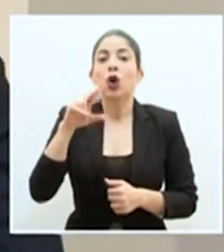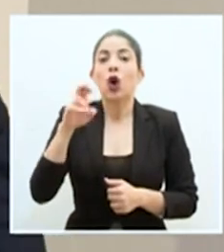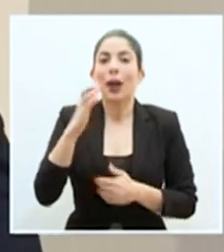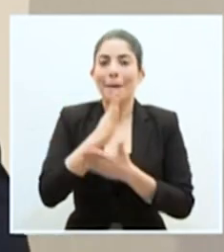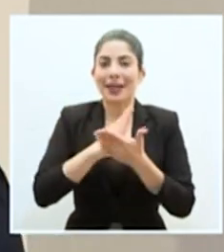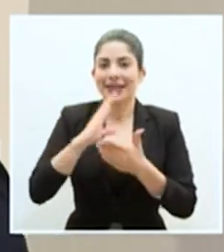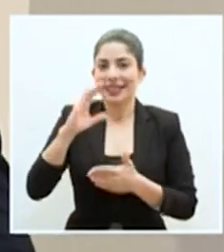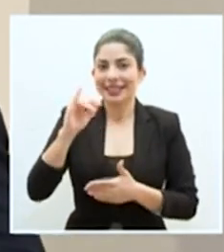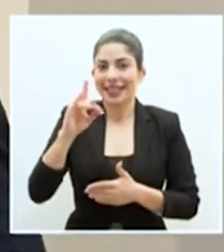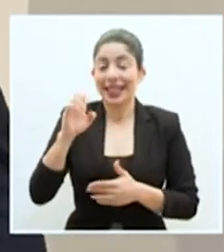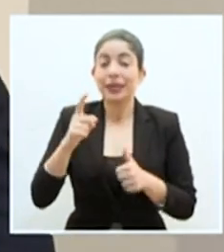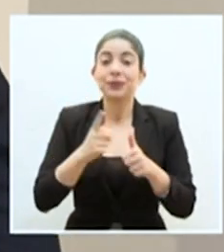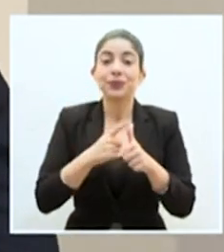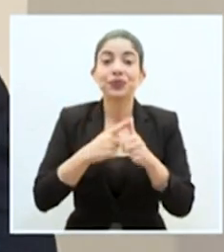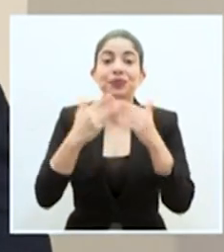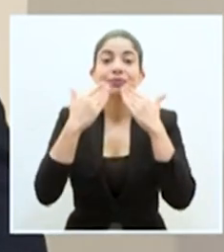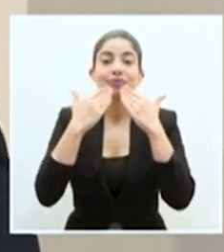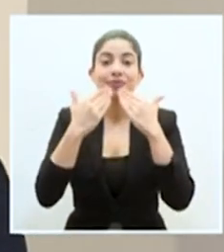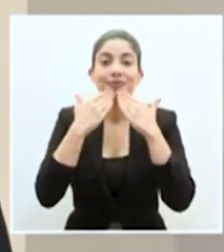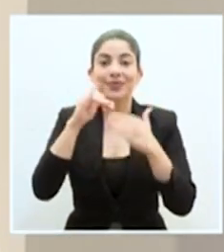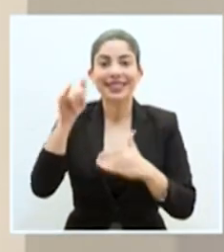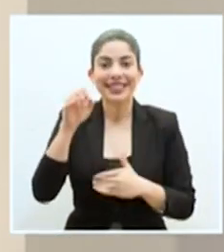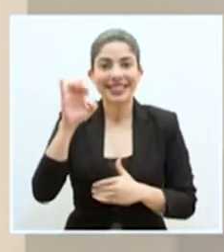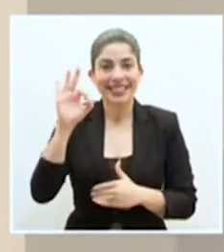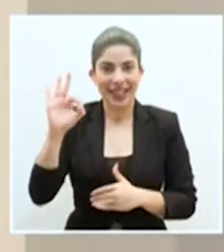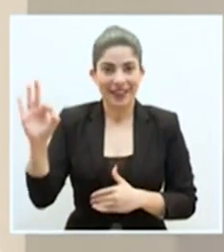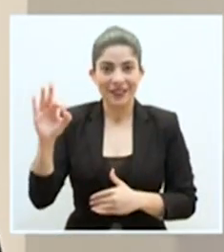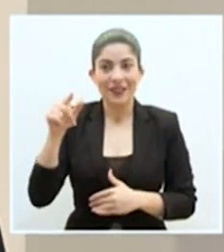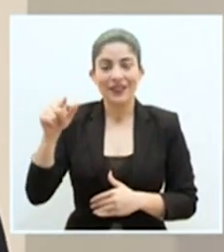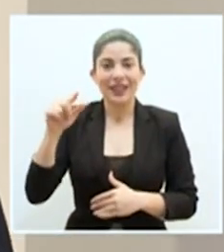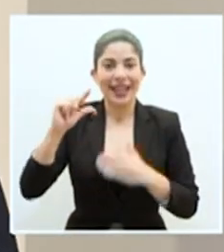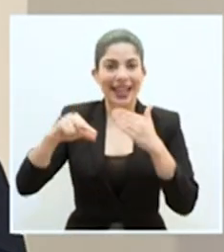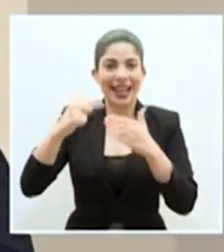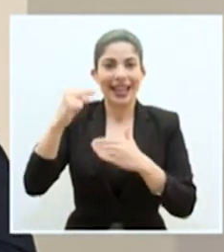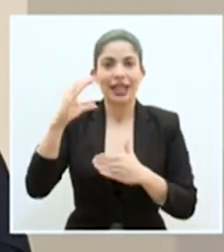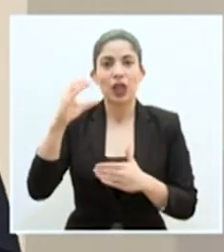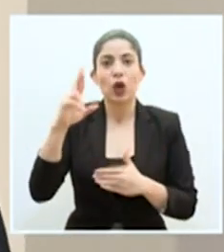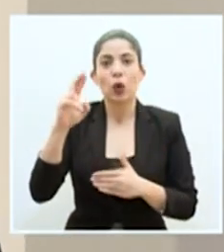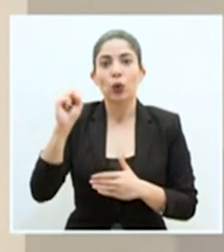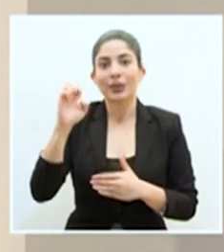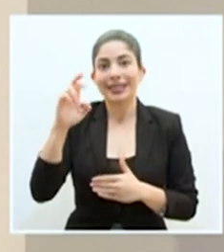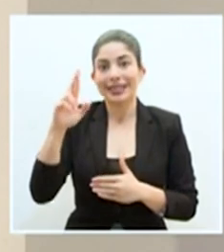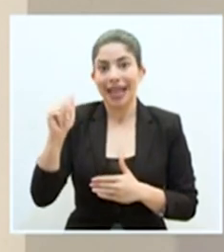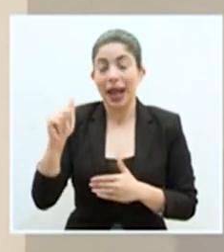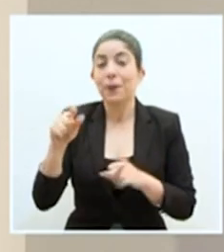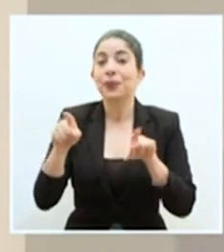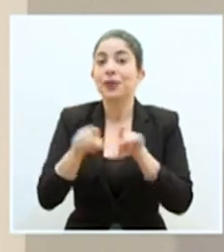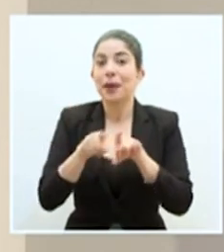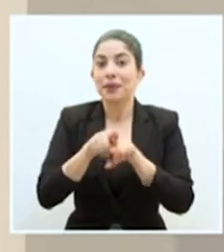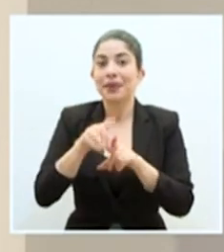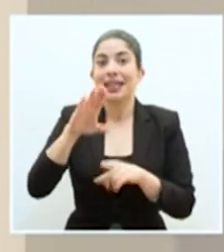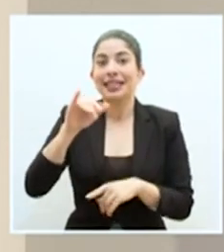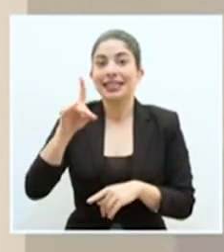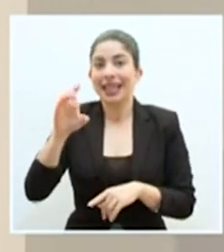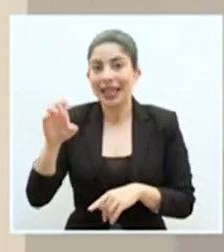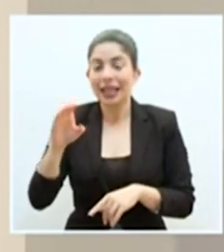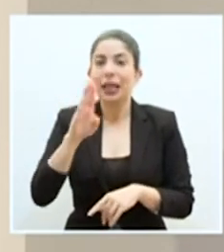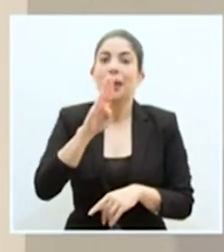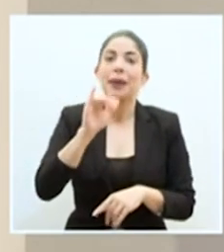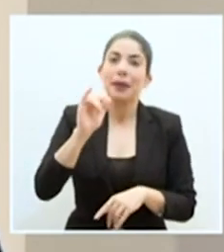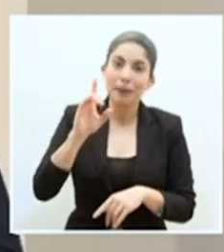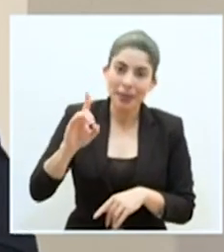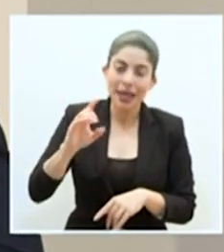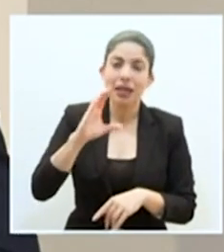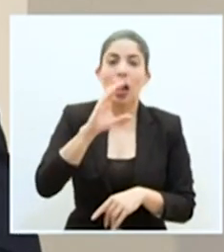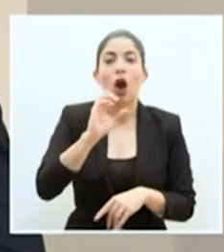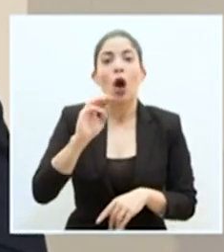CINDE. Primero agradecer a don Jeff, el CEO de Coursera, también a CINDE, al BID, a COMEX,